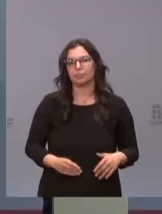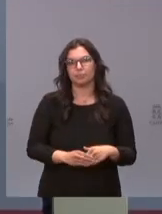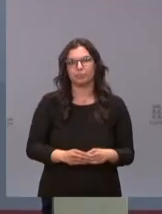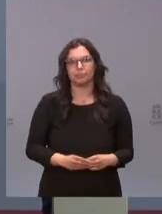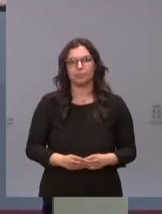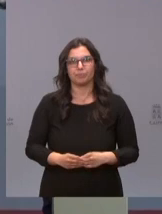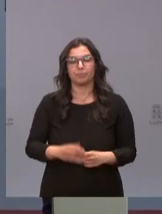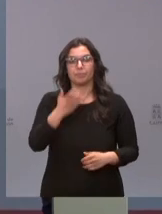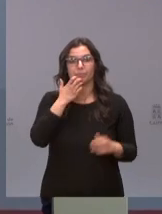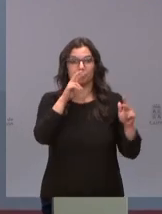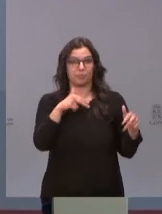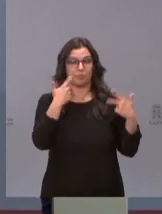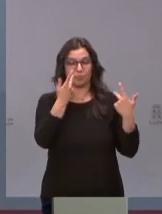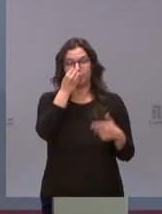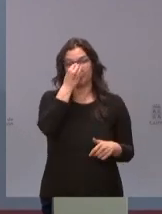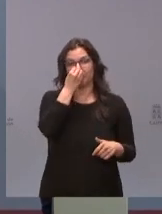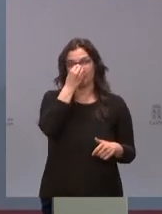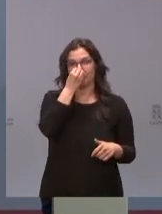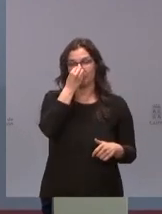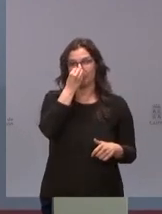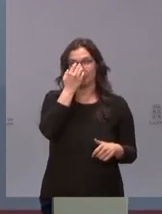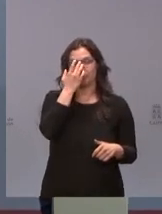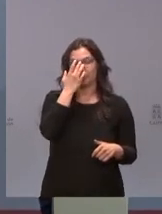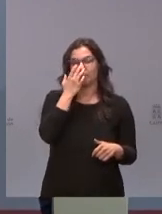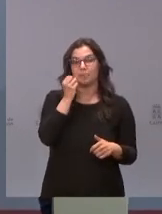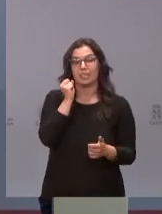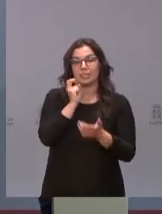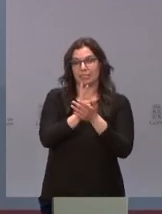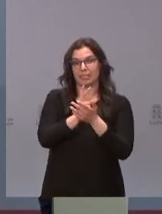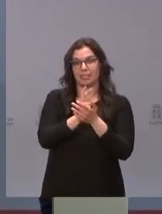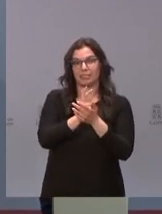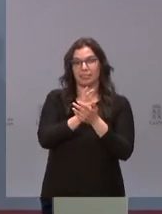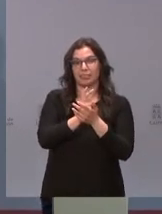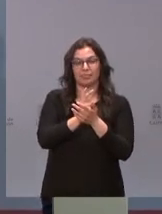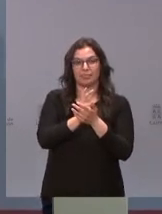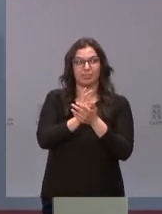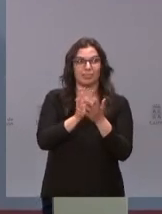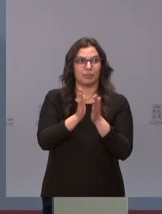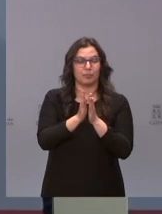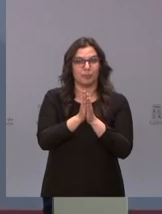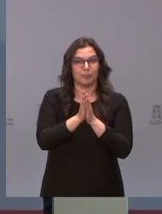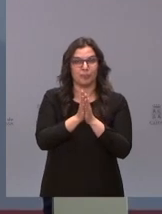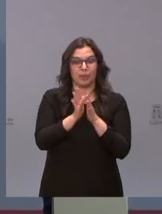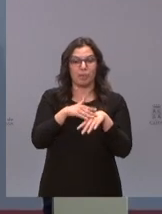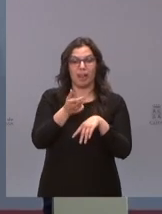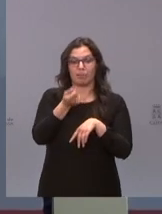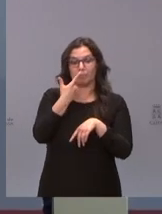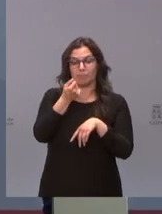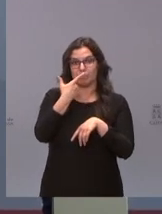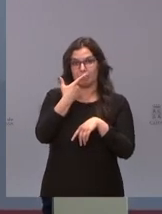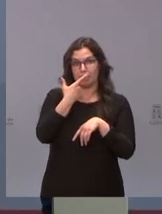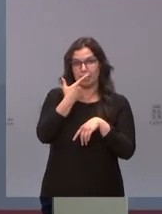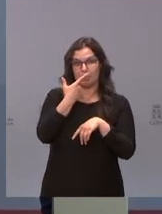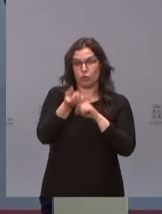si me permitís el récord de tiempo en cuanto a desarrollo de un fármaco contra el cáncer